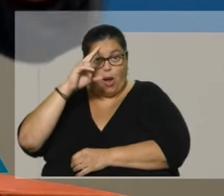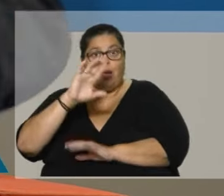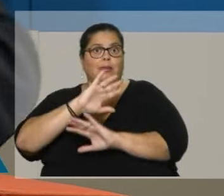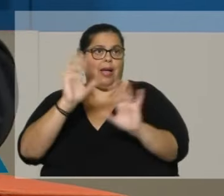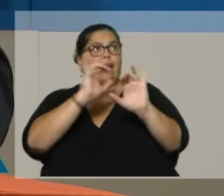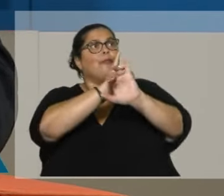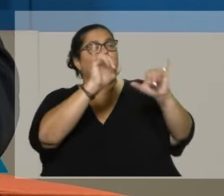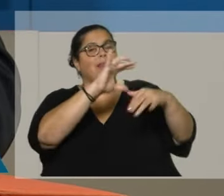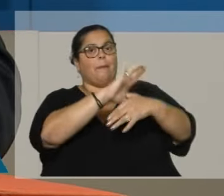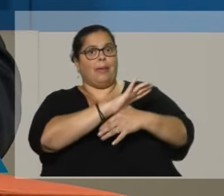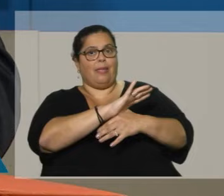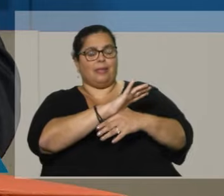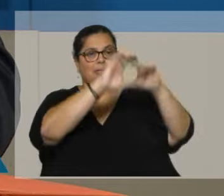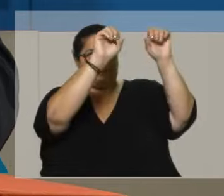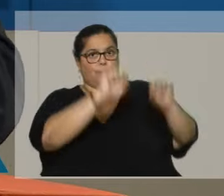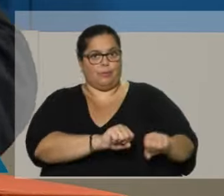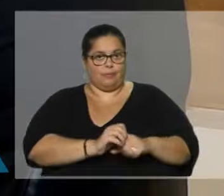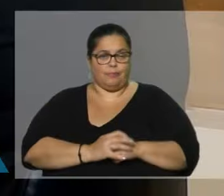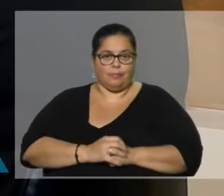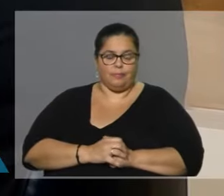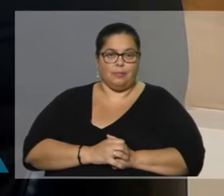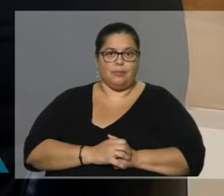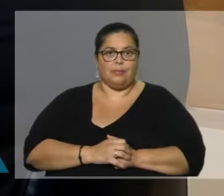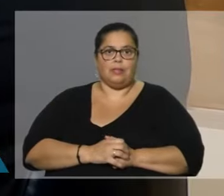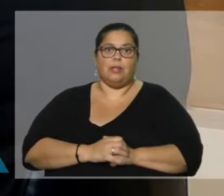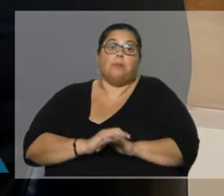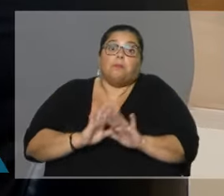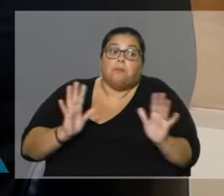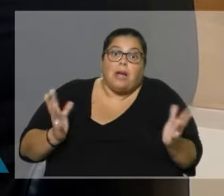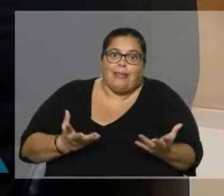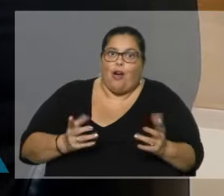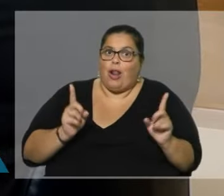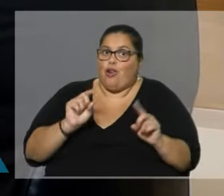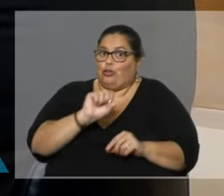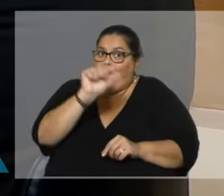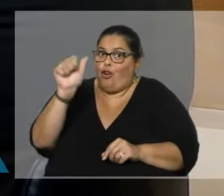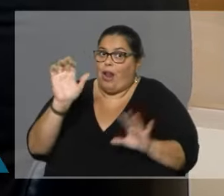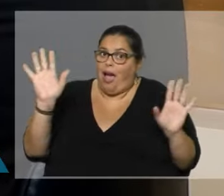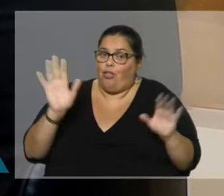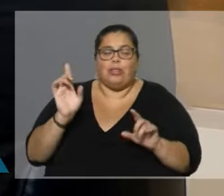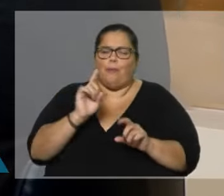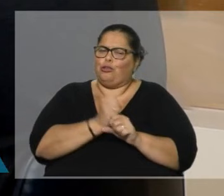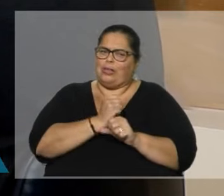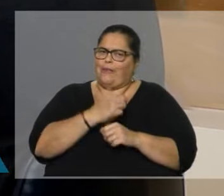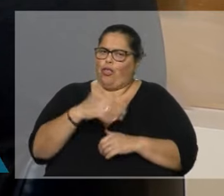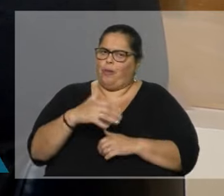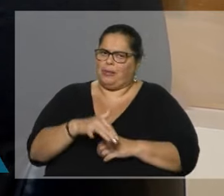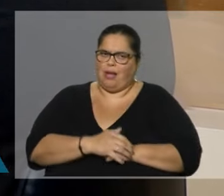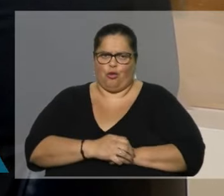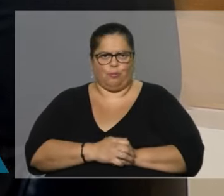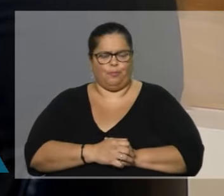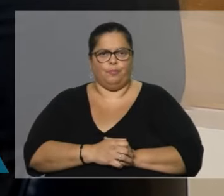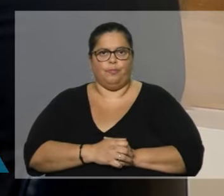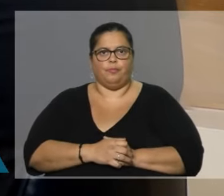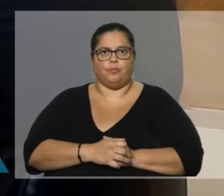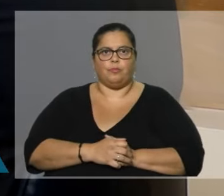no necesitamos un ministerio de desarrollo social. Bueno, hasta ahora eso nunca se ha logrado. Hasta ahora no se ha logrado. Está en 10-11% de la pobreza, más o menos.